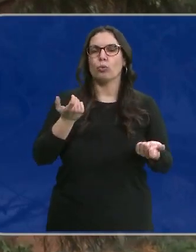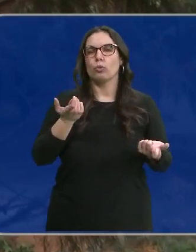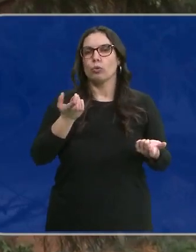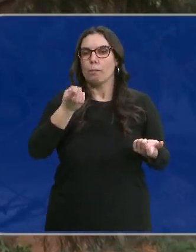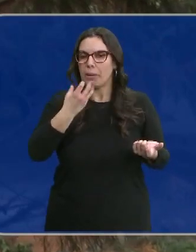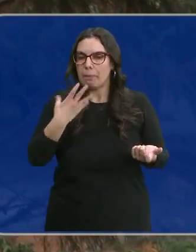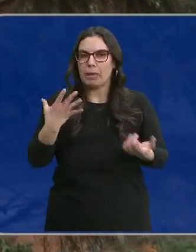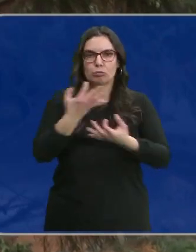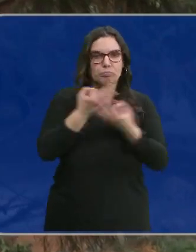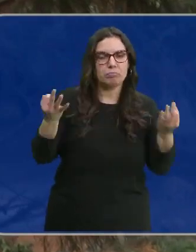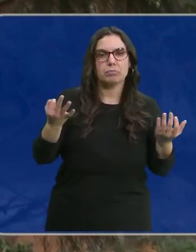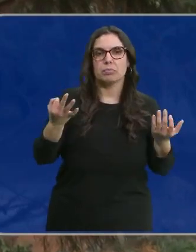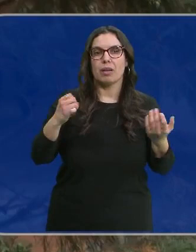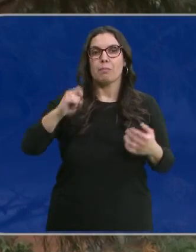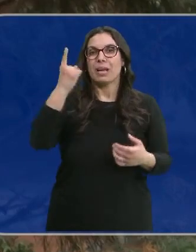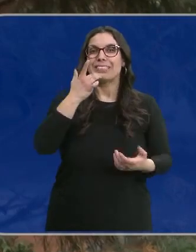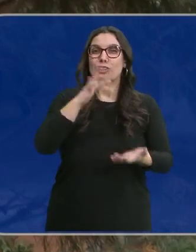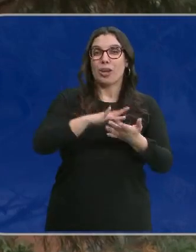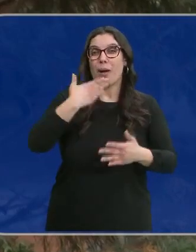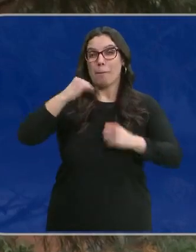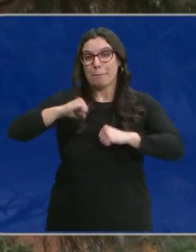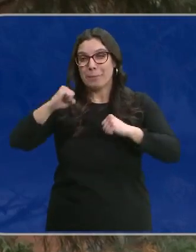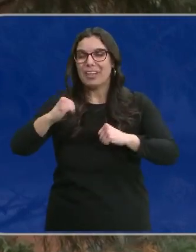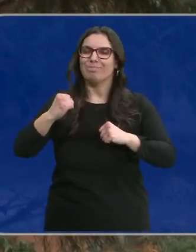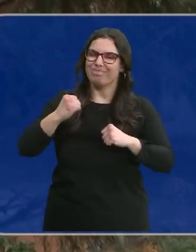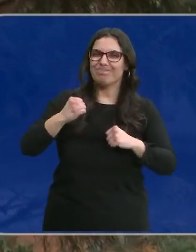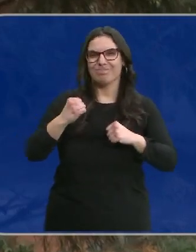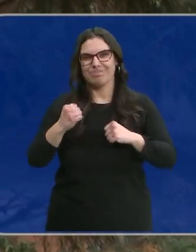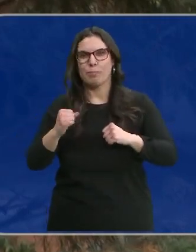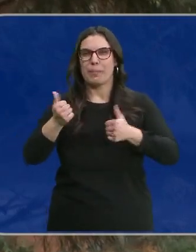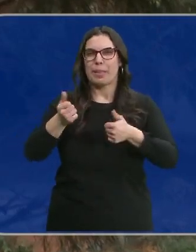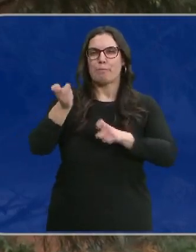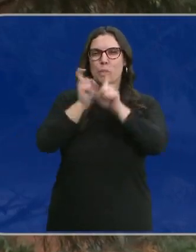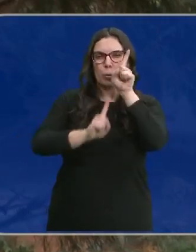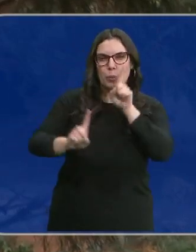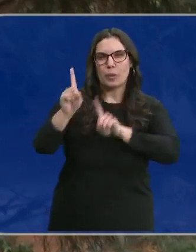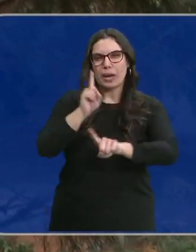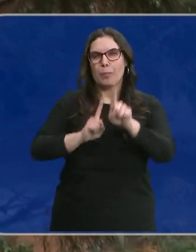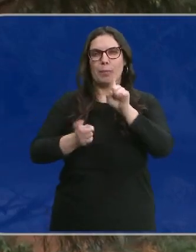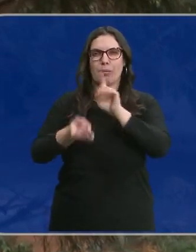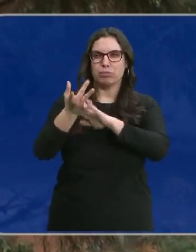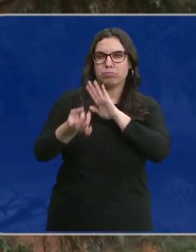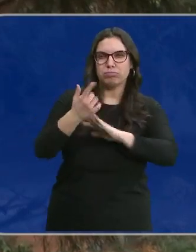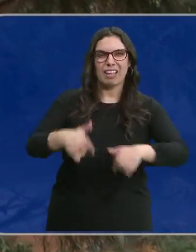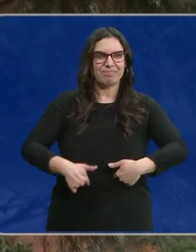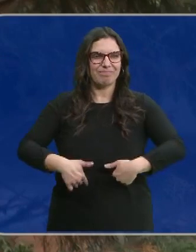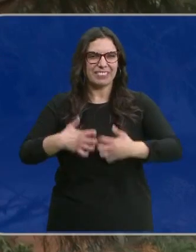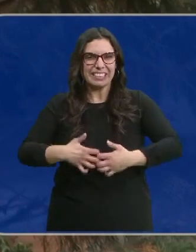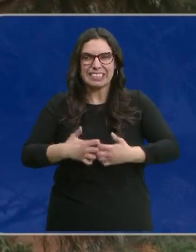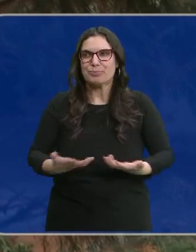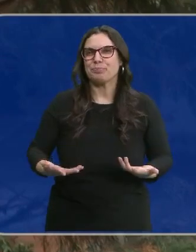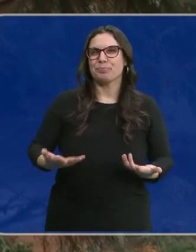mascotas, sobre todo cuando van teniendo una edad más alta que empieza a haber problemas metabólicos, digestivos,